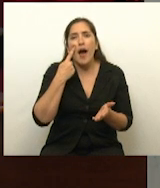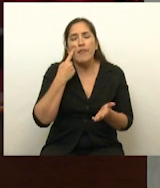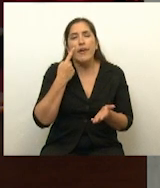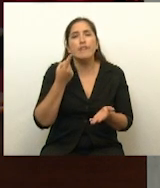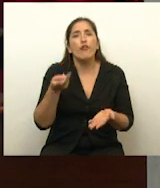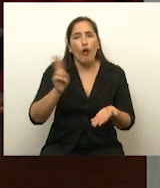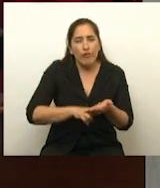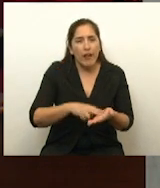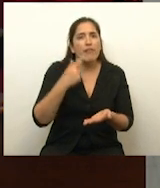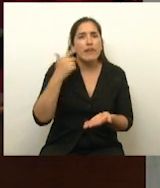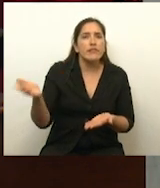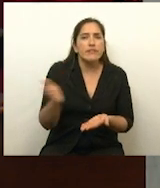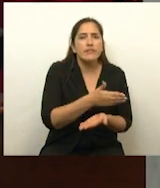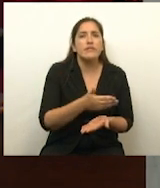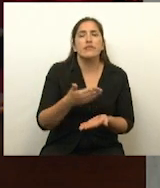votación.